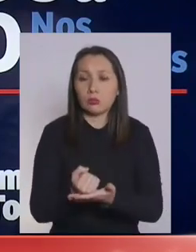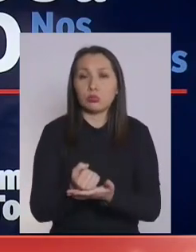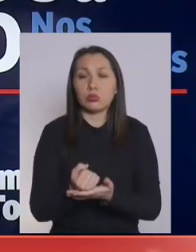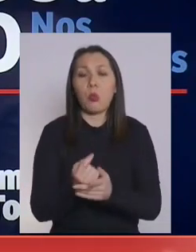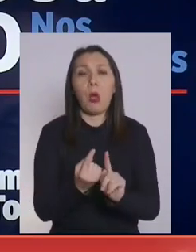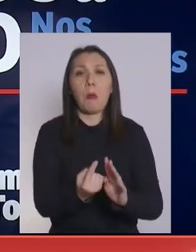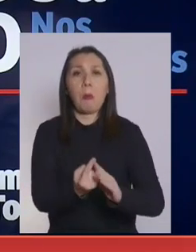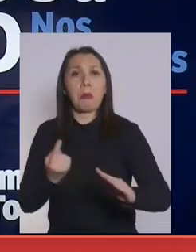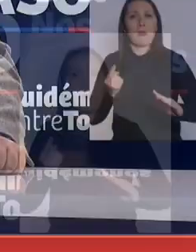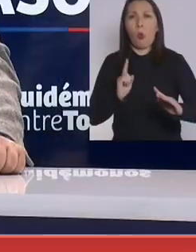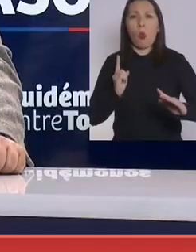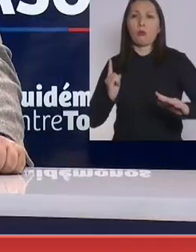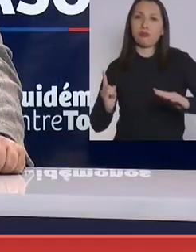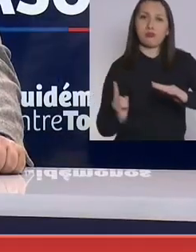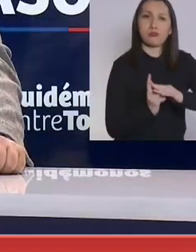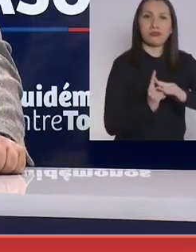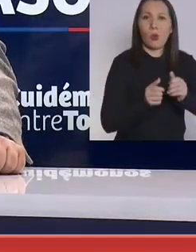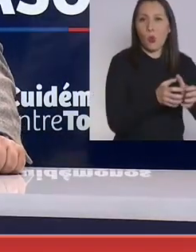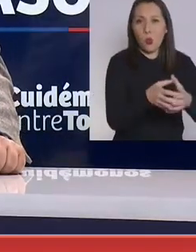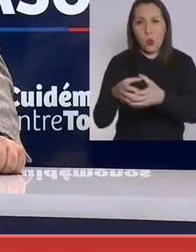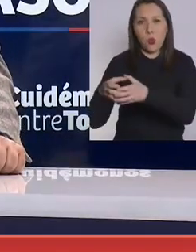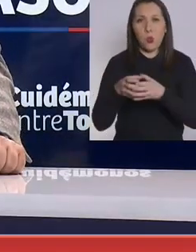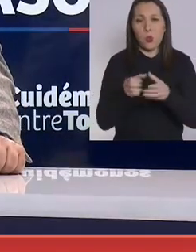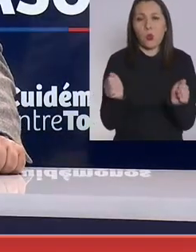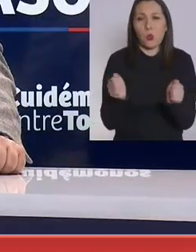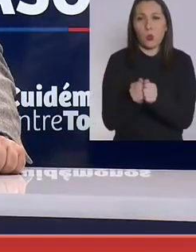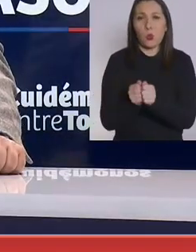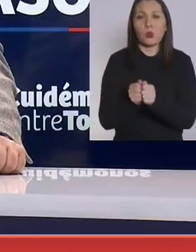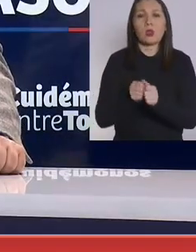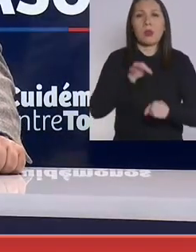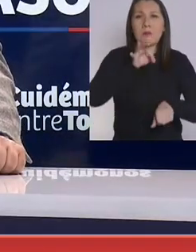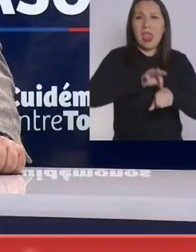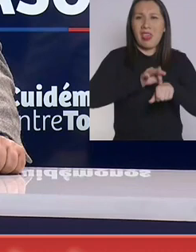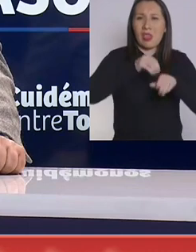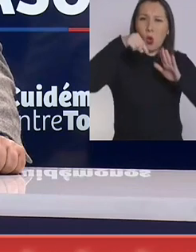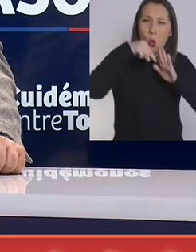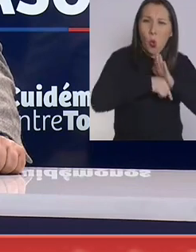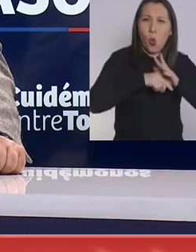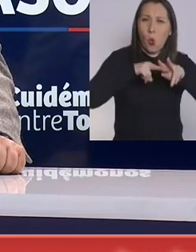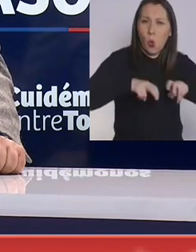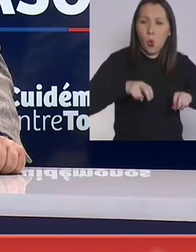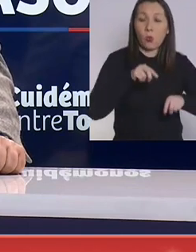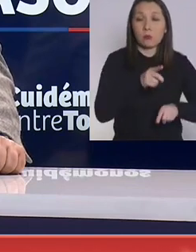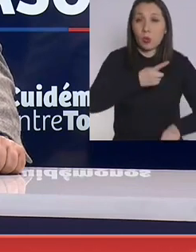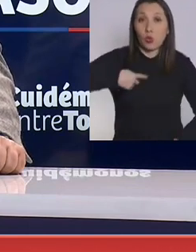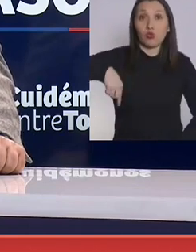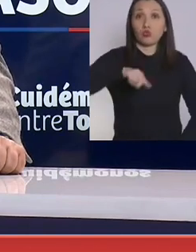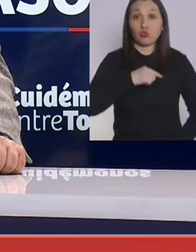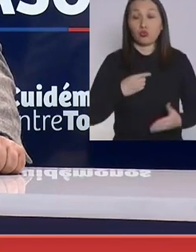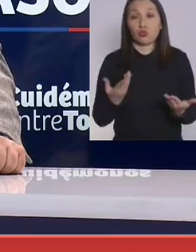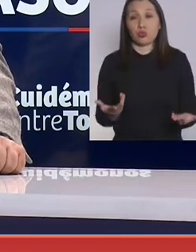estar aunados junto con los intensivistas. Nosotros nos vimos